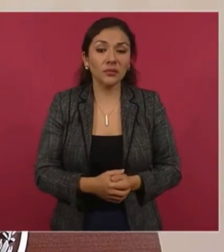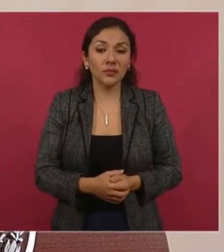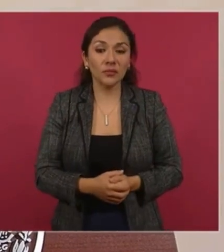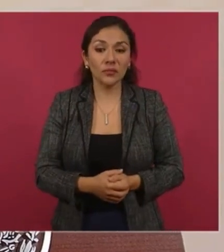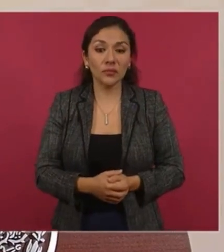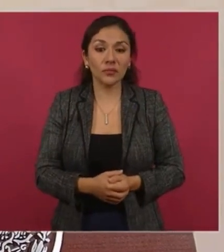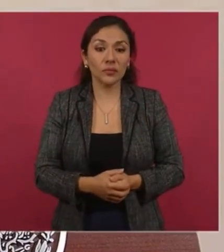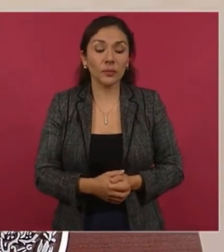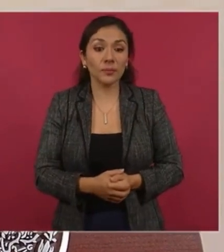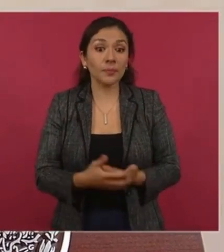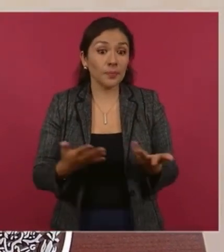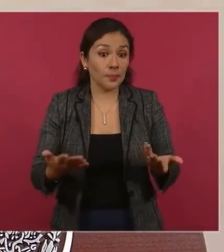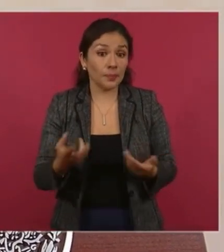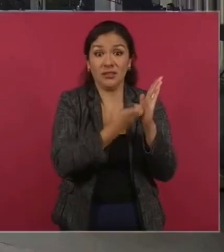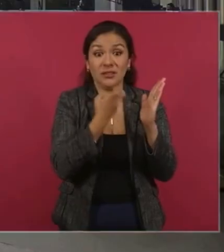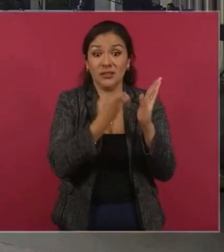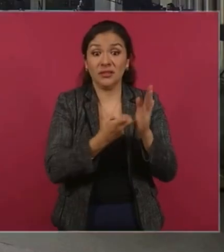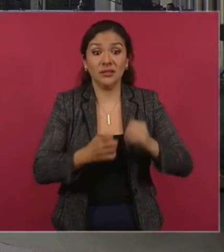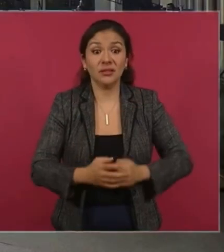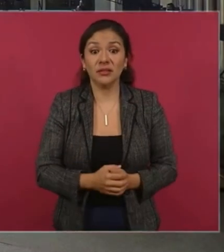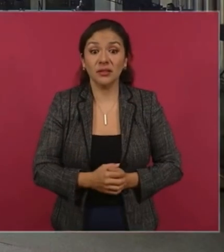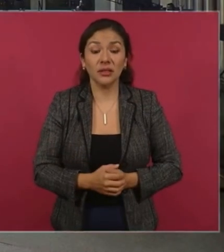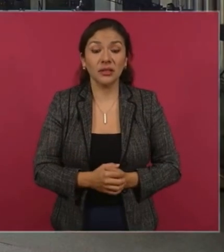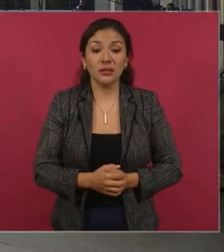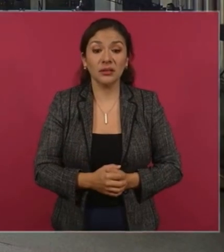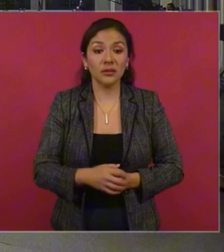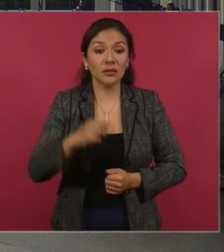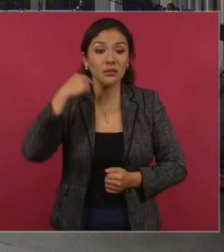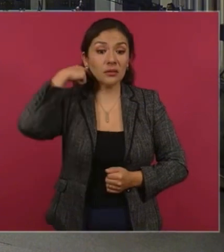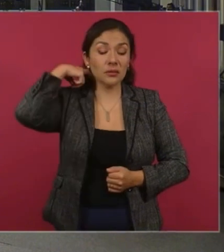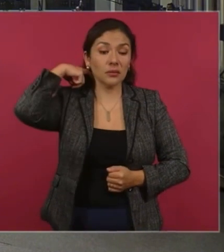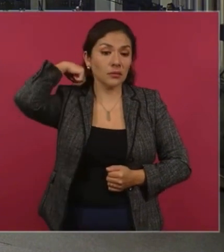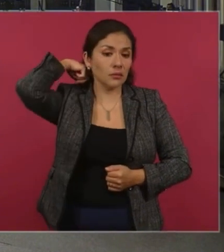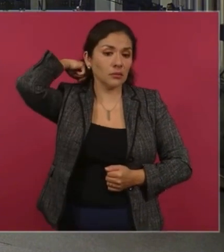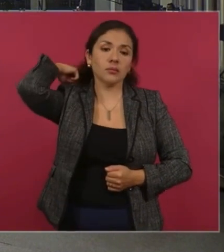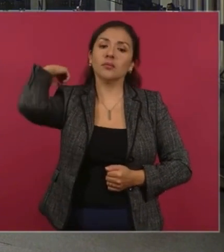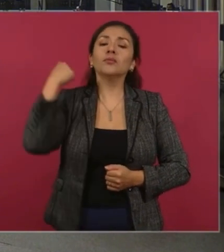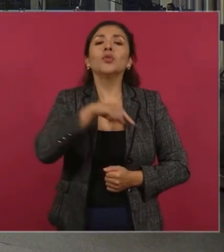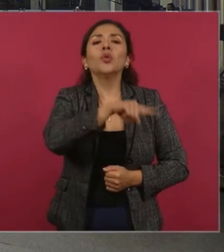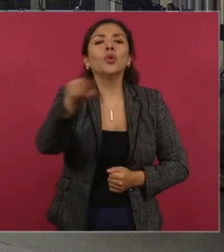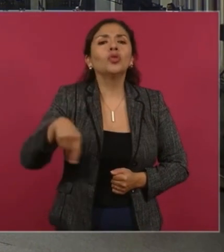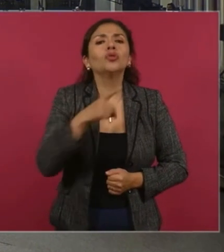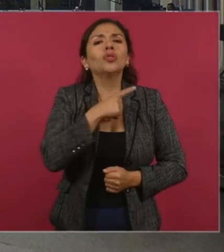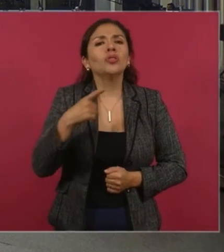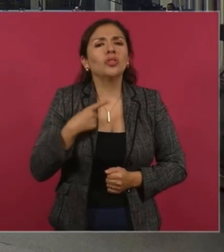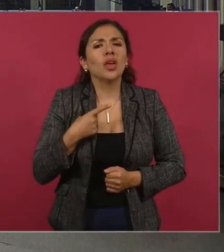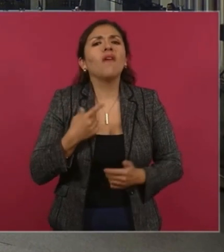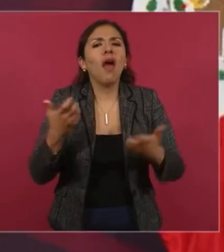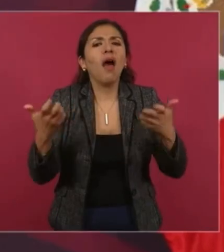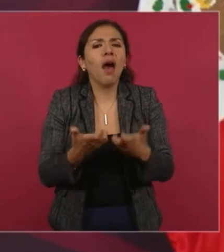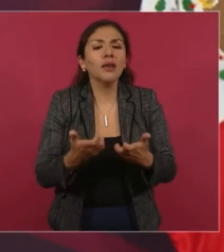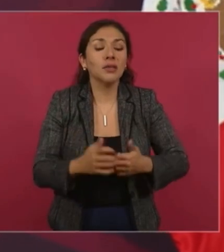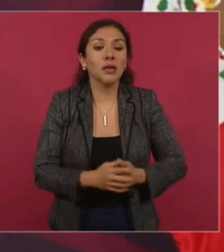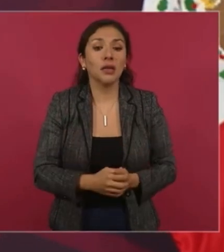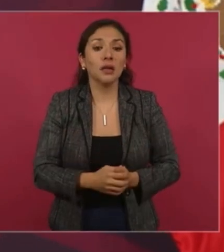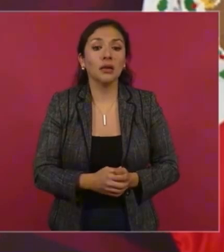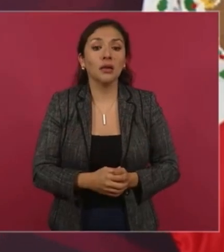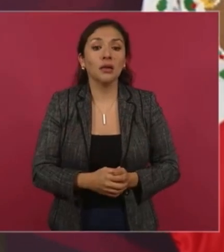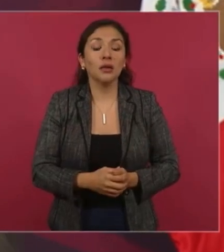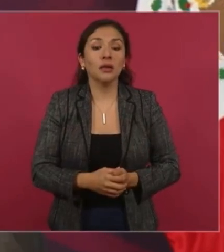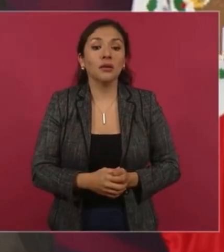el modelo es ese. ¿Qué debemos de procurar? Que no